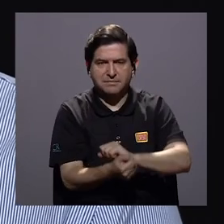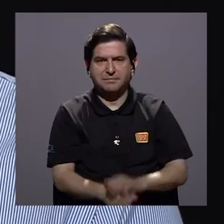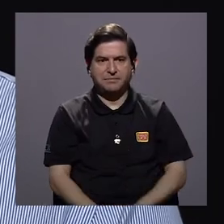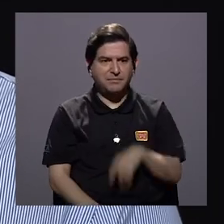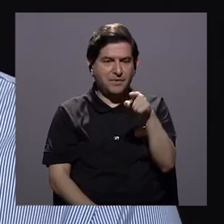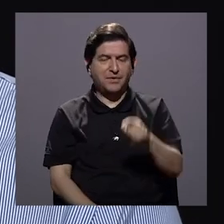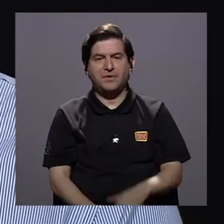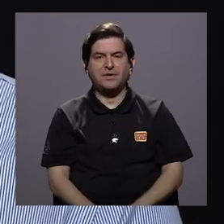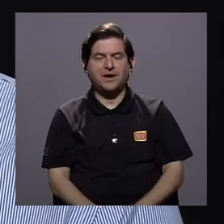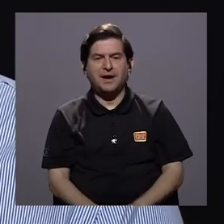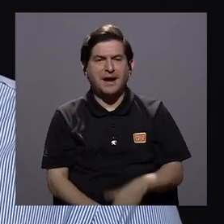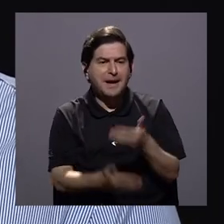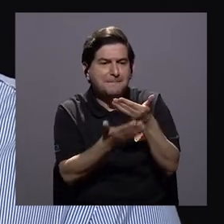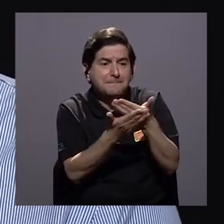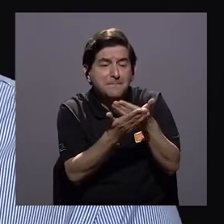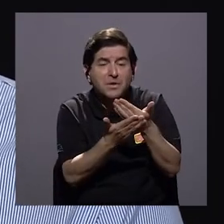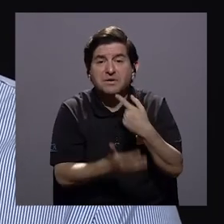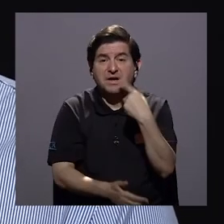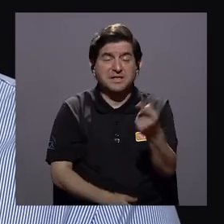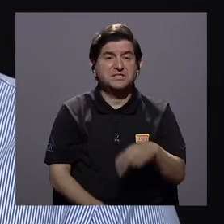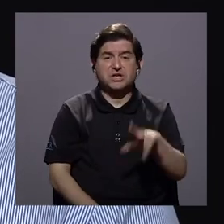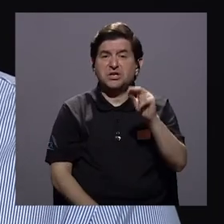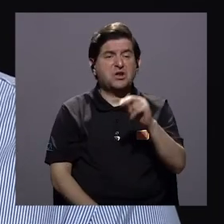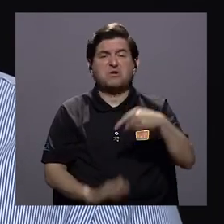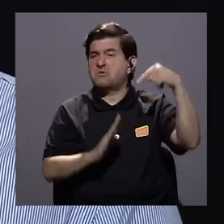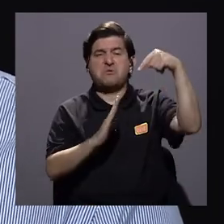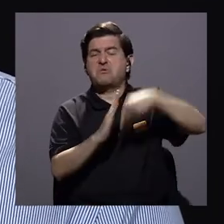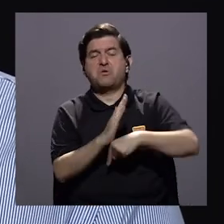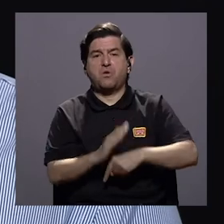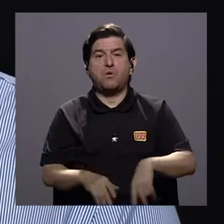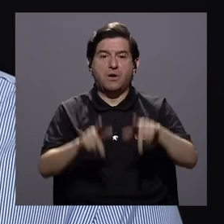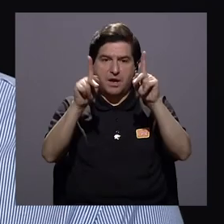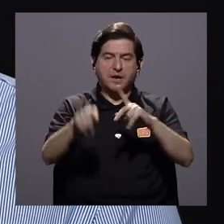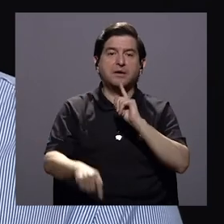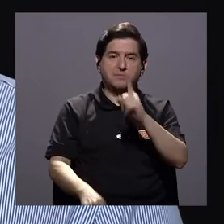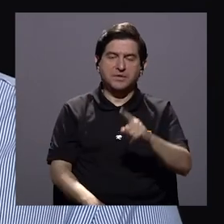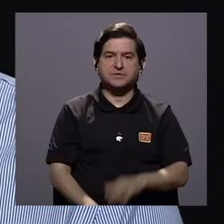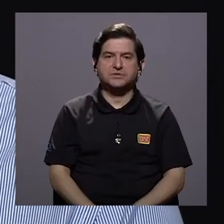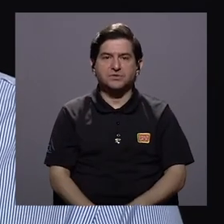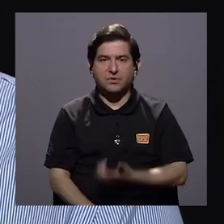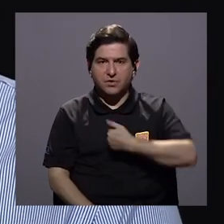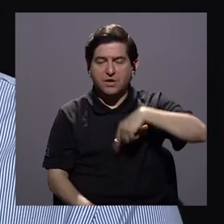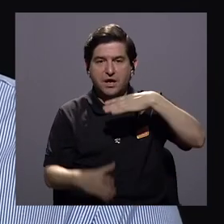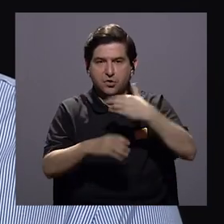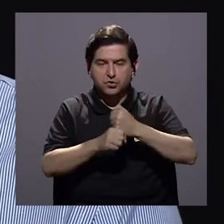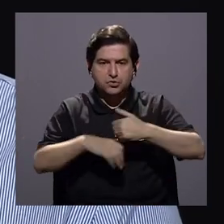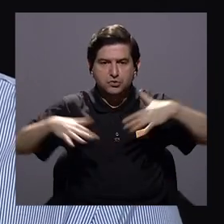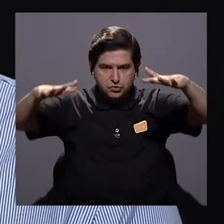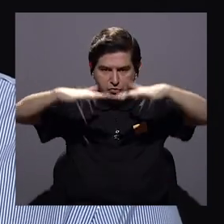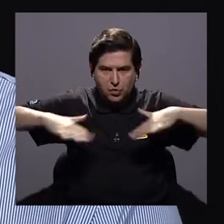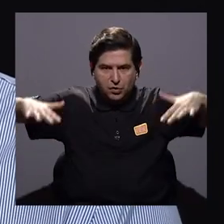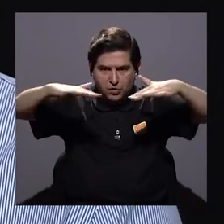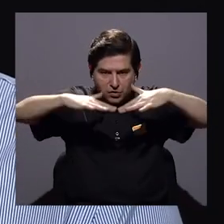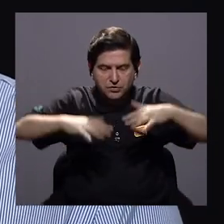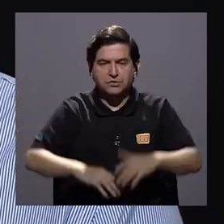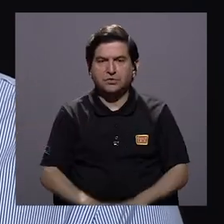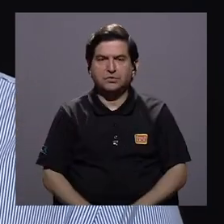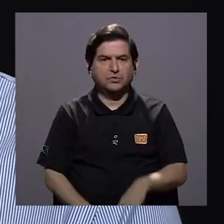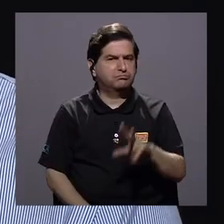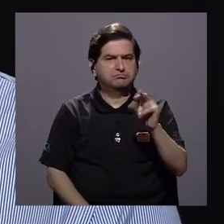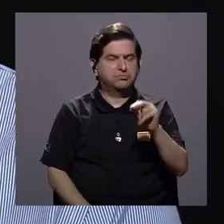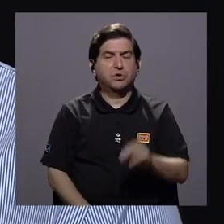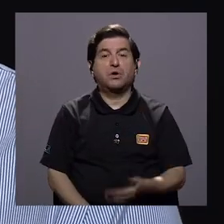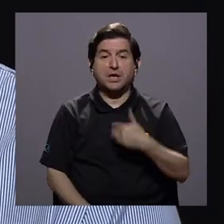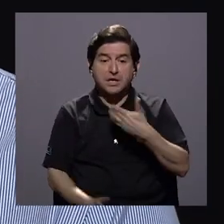peso de la prueba de aquellos que dicen que no es tan grave a la gente que dice que lo que estamos haciendo con el ambiente no lo